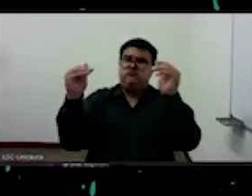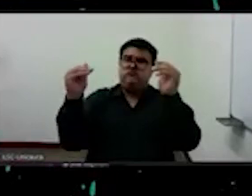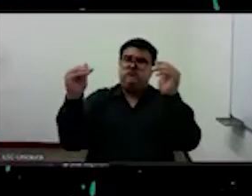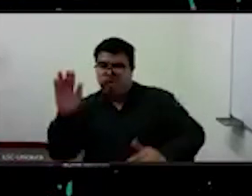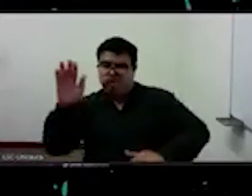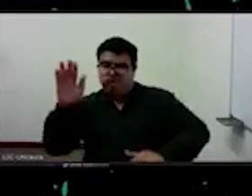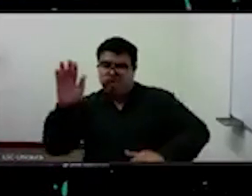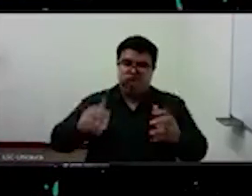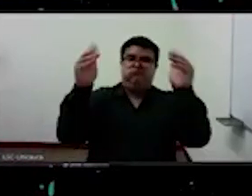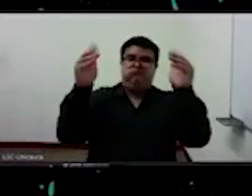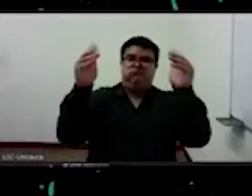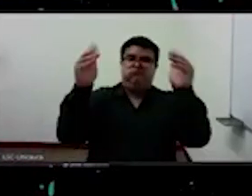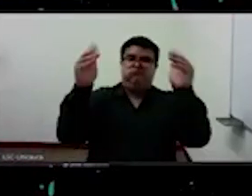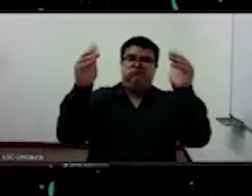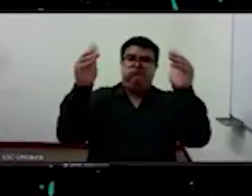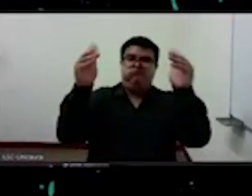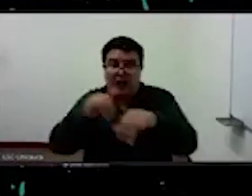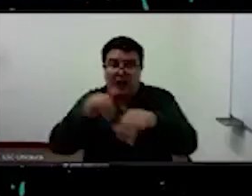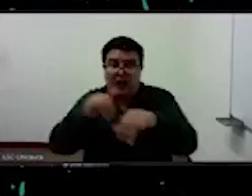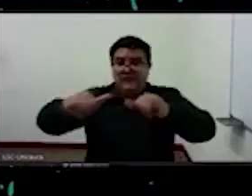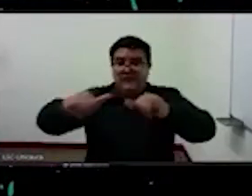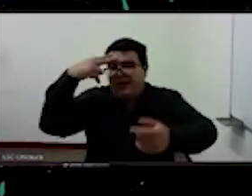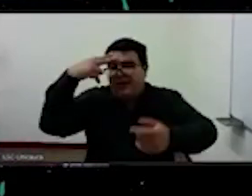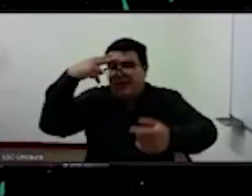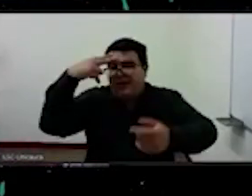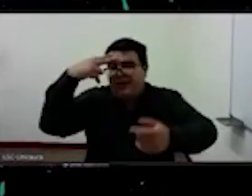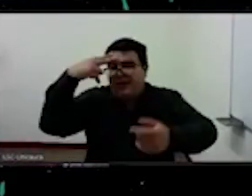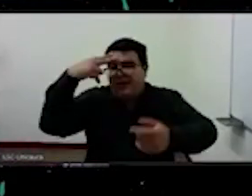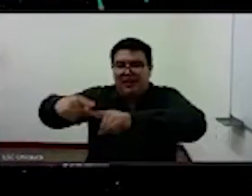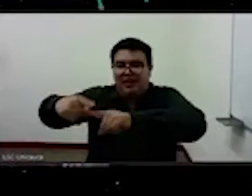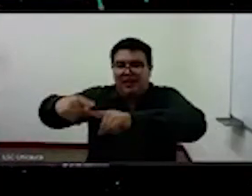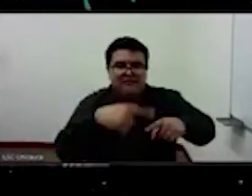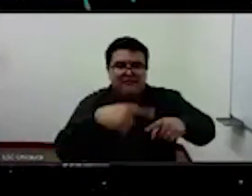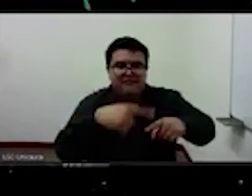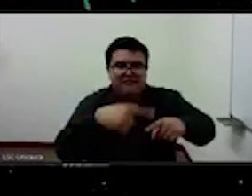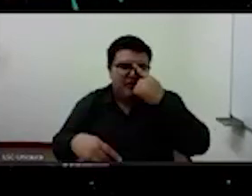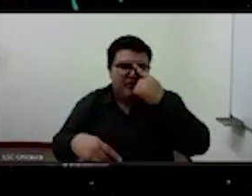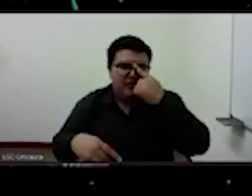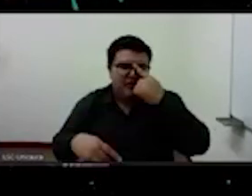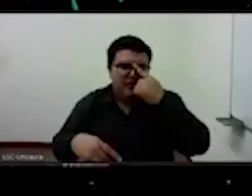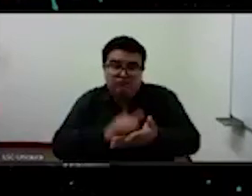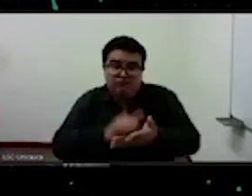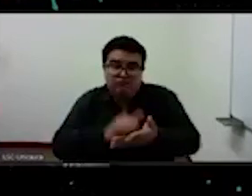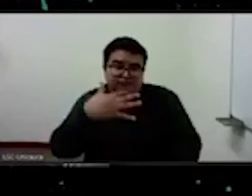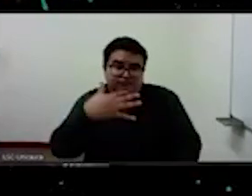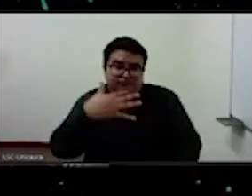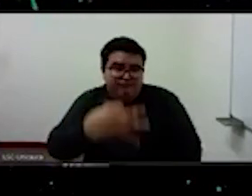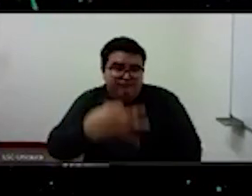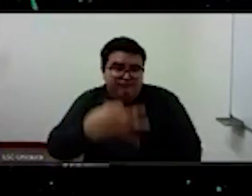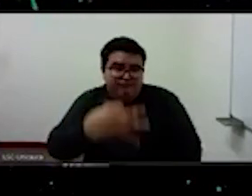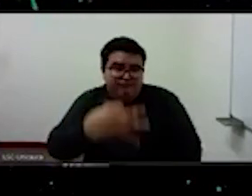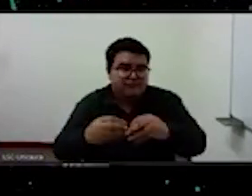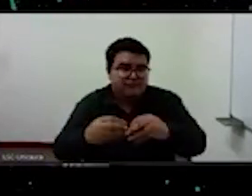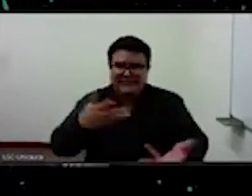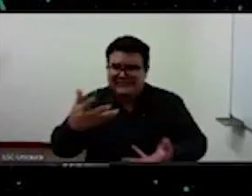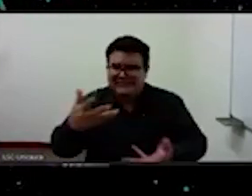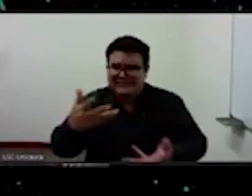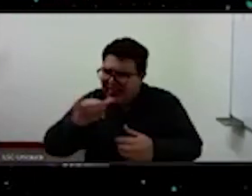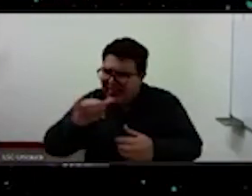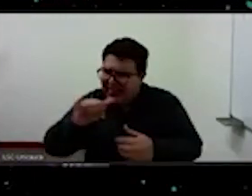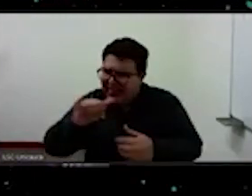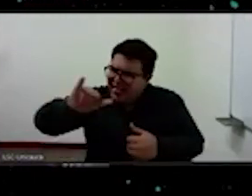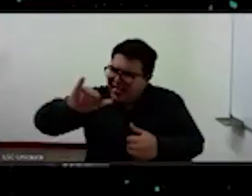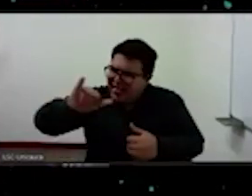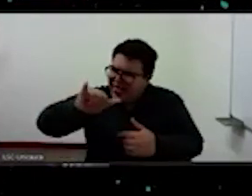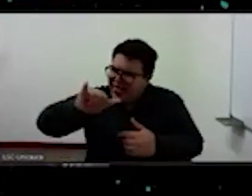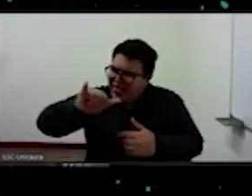el etnocentrismo no es naturalmente una particularidad